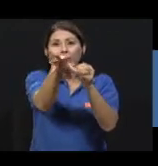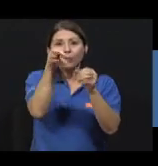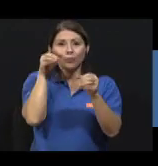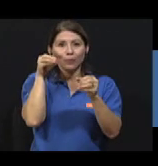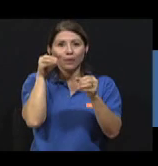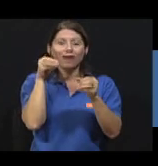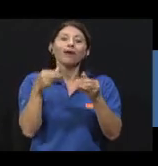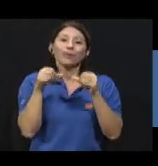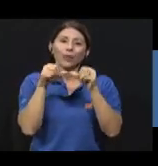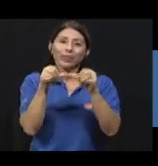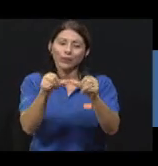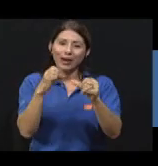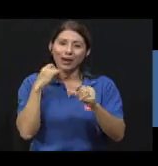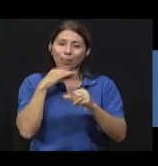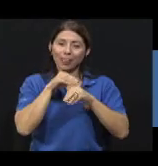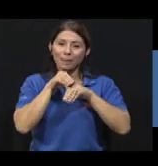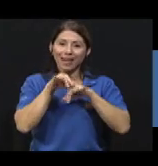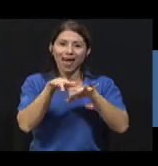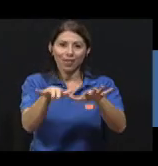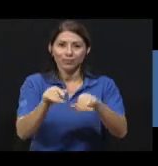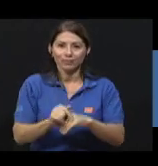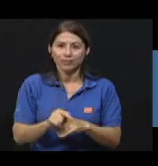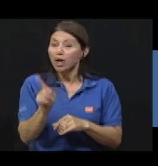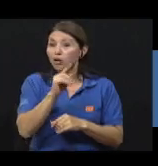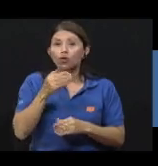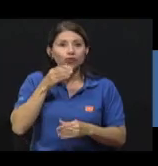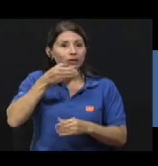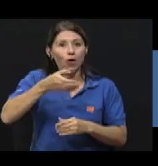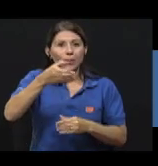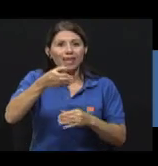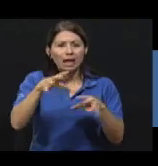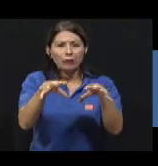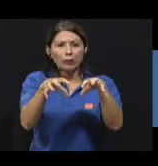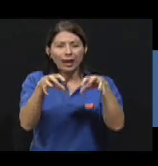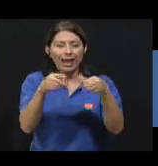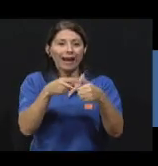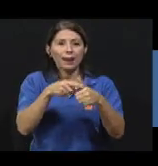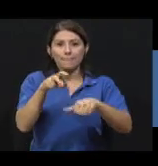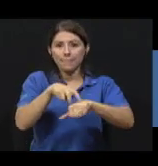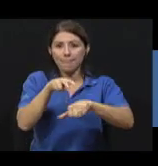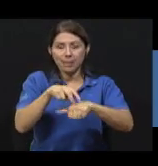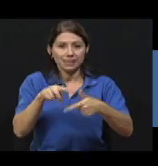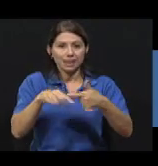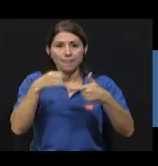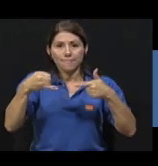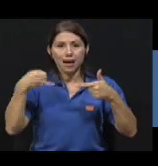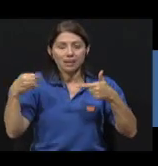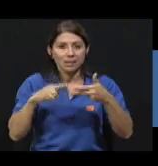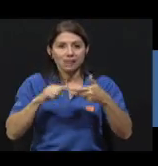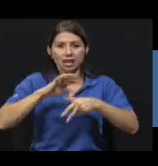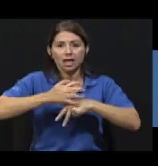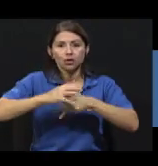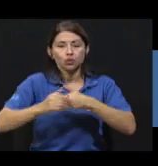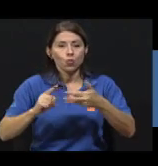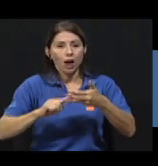alimento seguirá contaminado. No se recomienda congelar las papas, las pastas, la lechuga ni los hongos. Sigamos